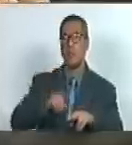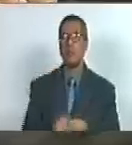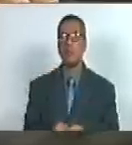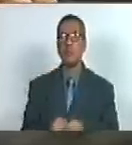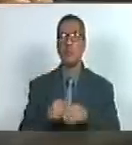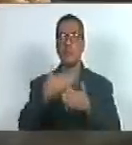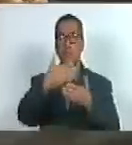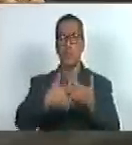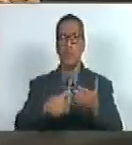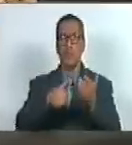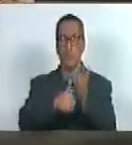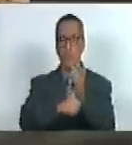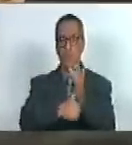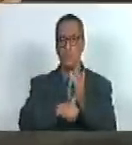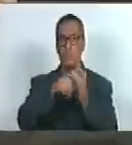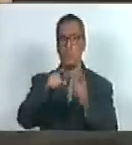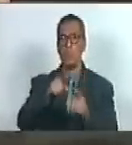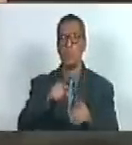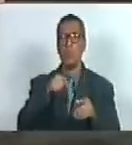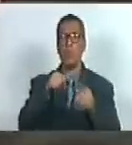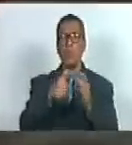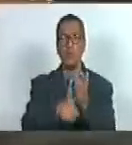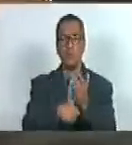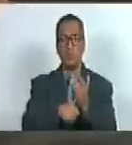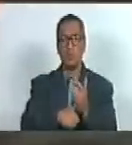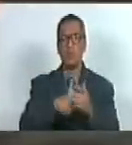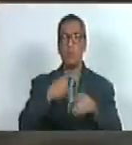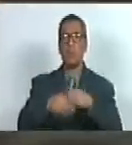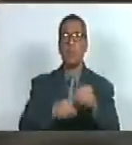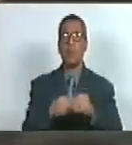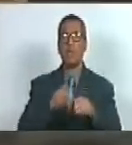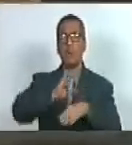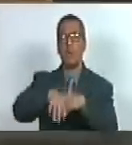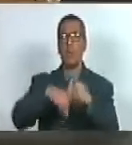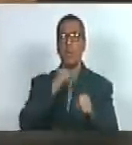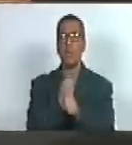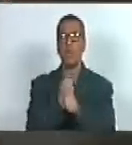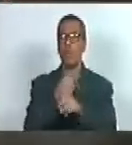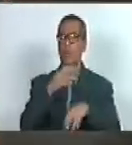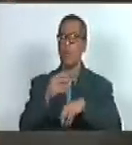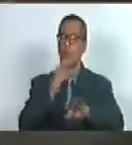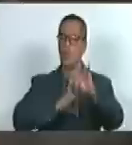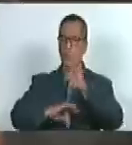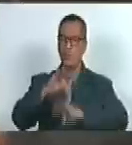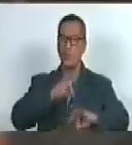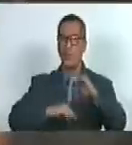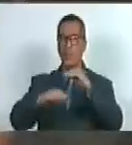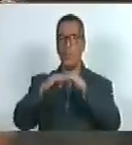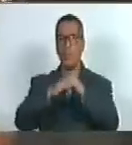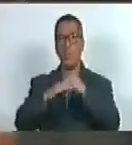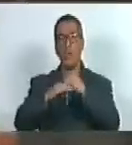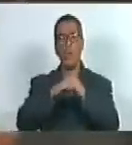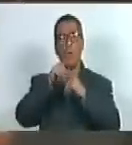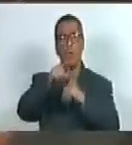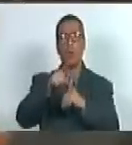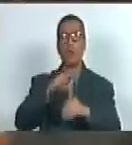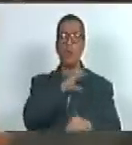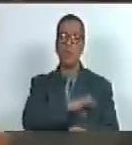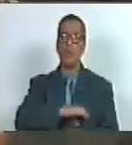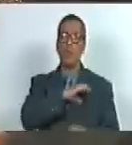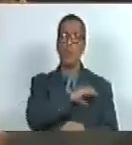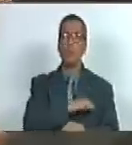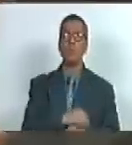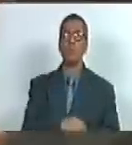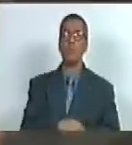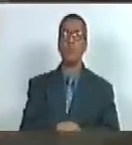documento de identidad su cédula de identidad a través de una jornada que se están preparando igualmente desde la comisión